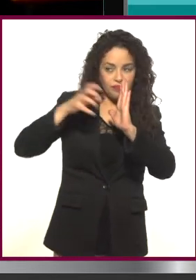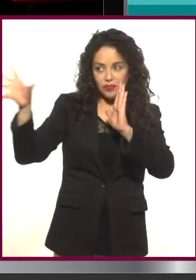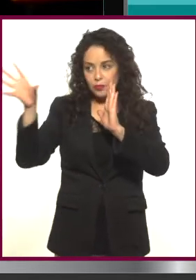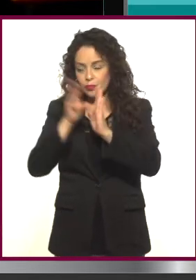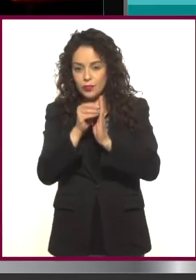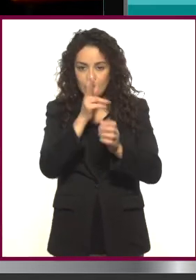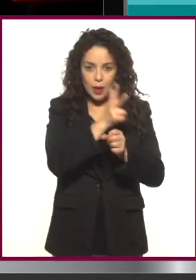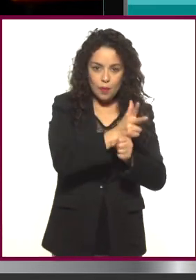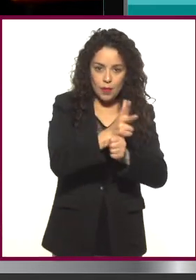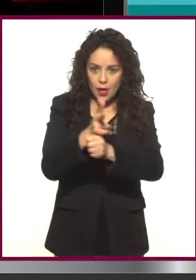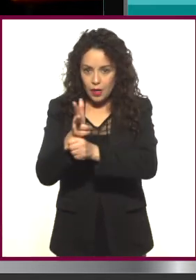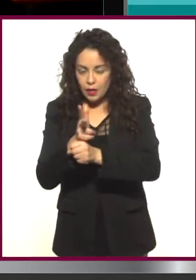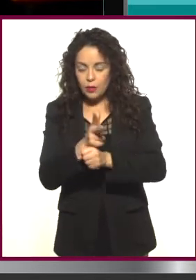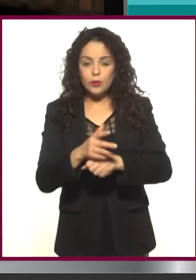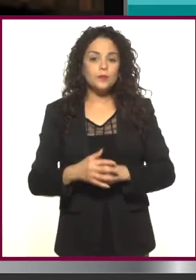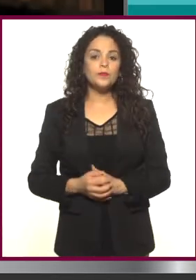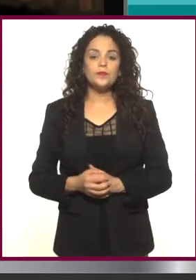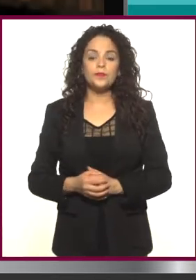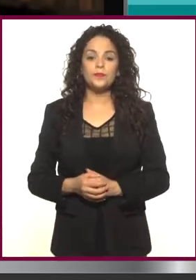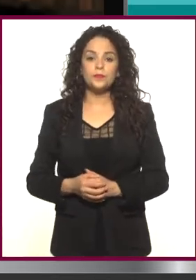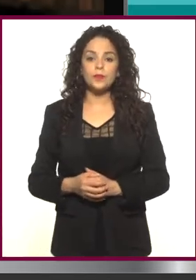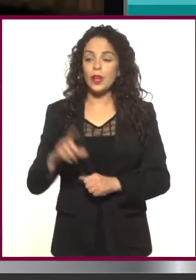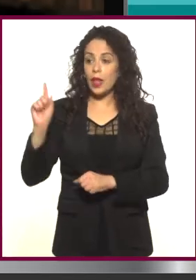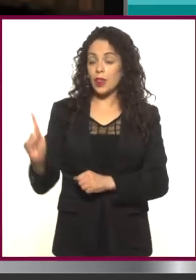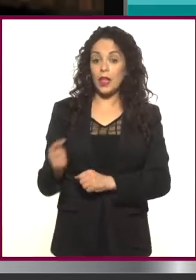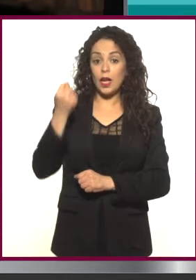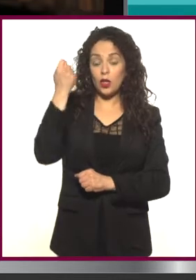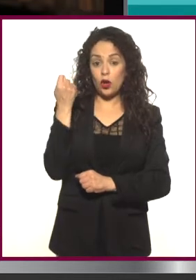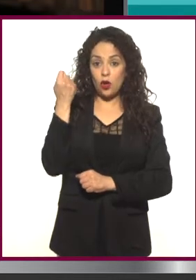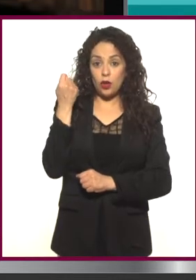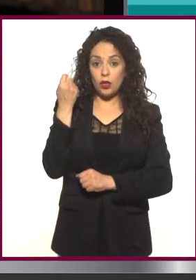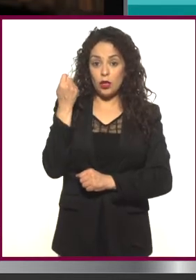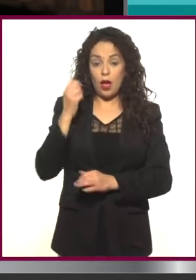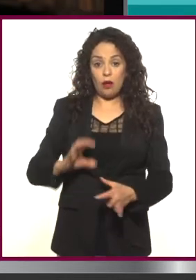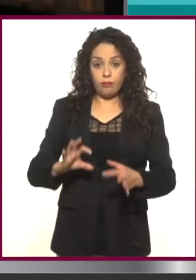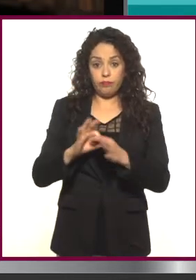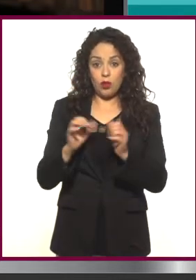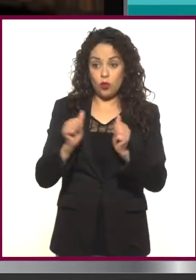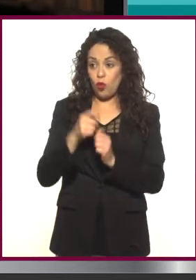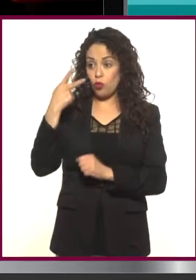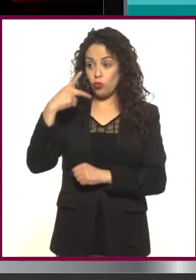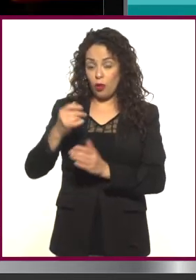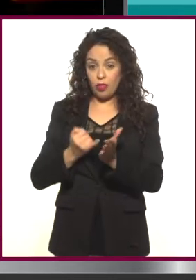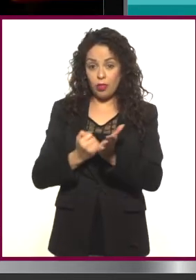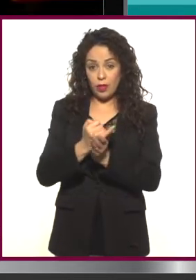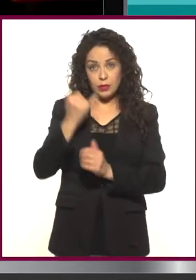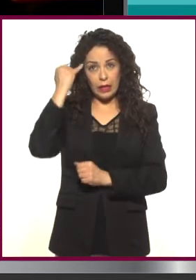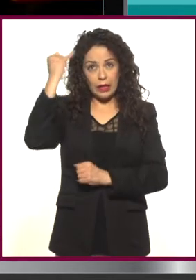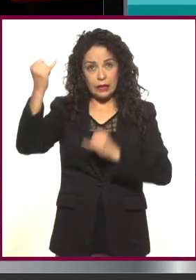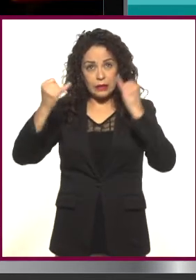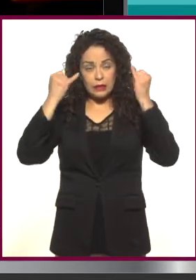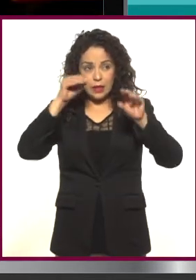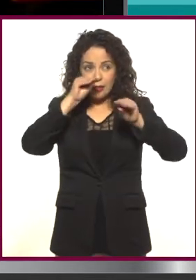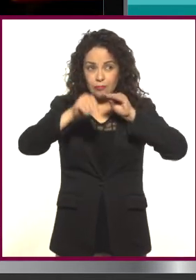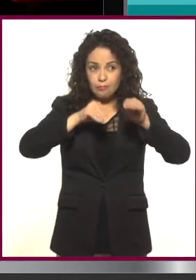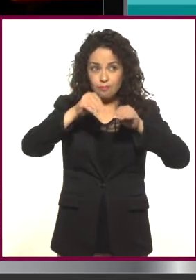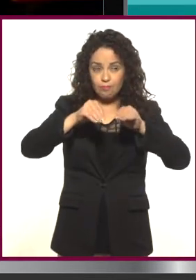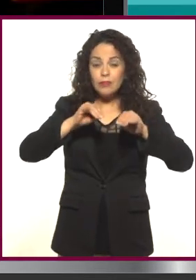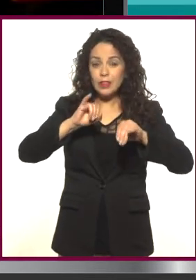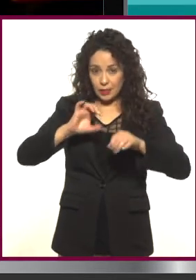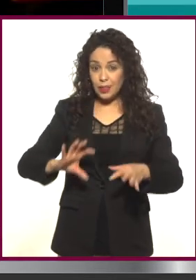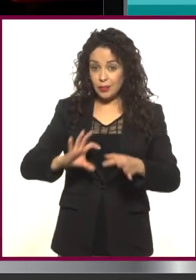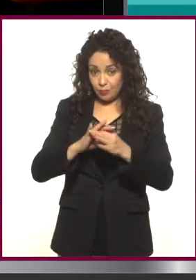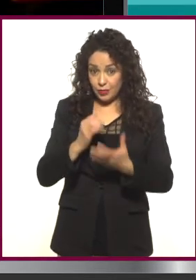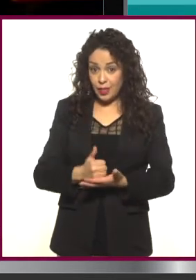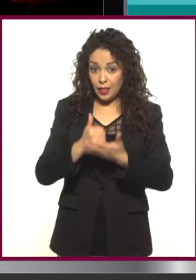que llegue a buen puerto? ¿Ha influido la tecnología en tus decisiones creativas? La gran ventaja de la